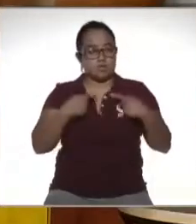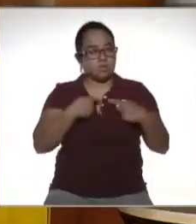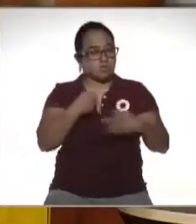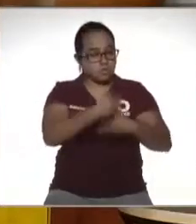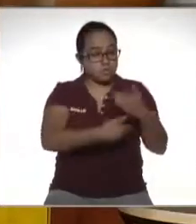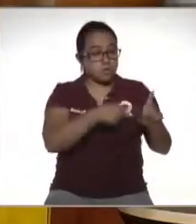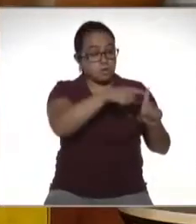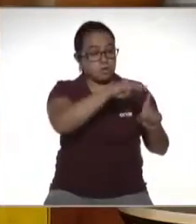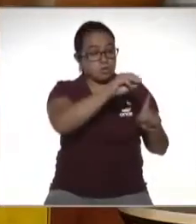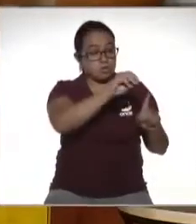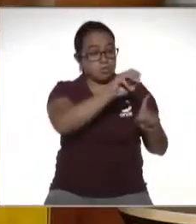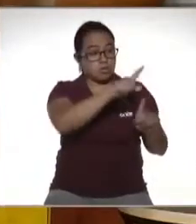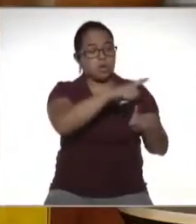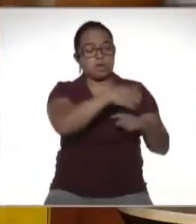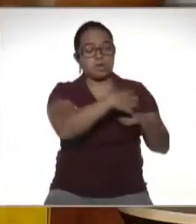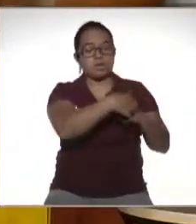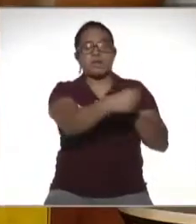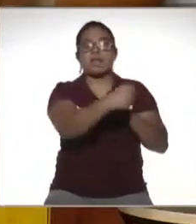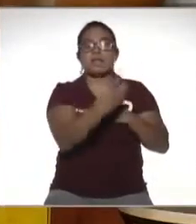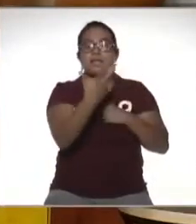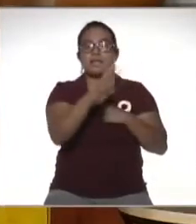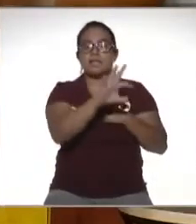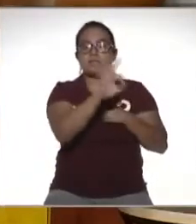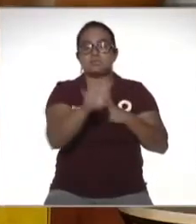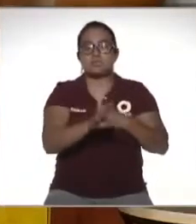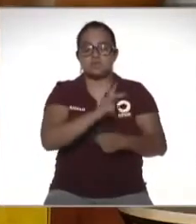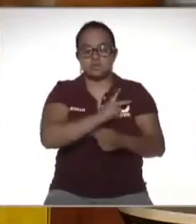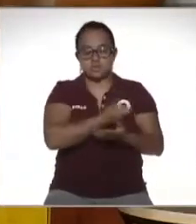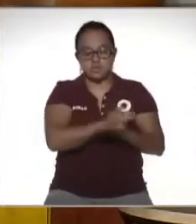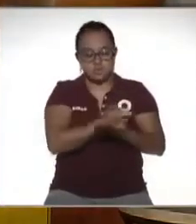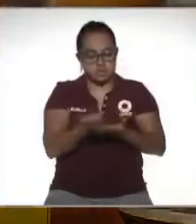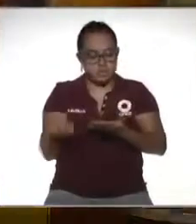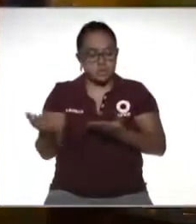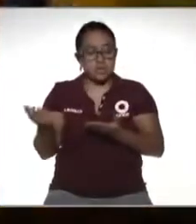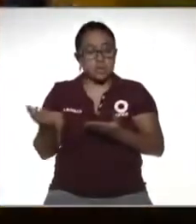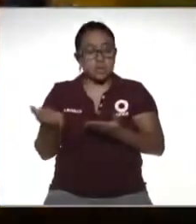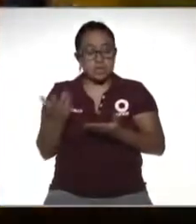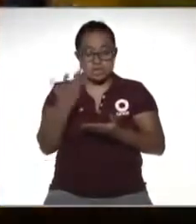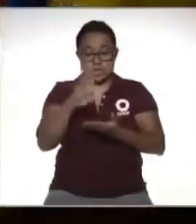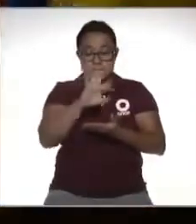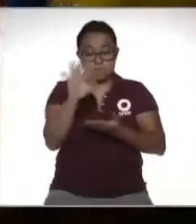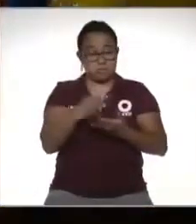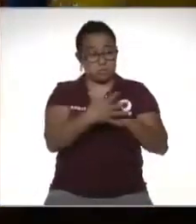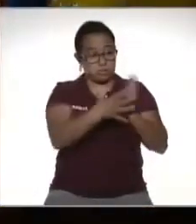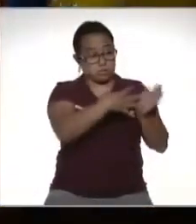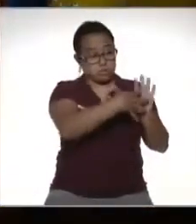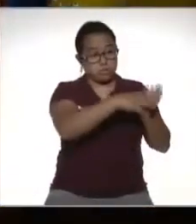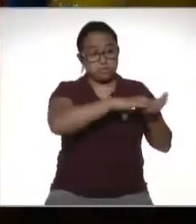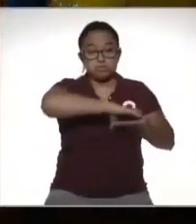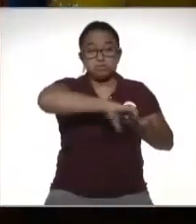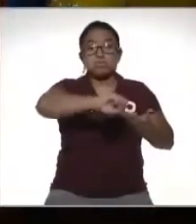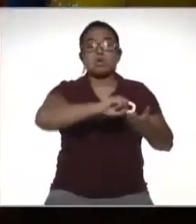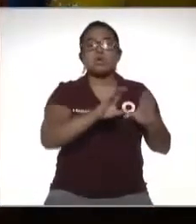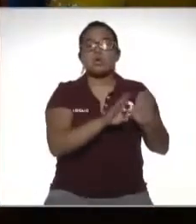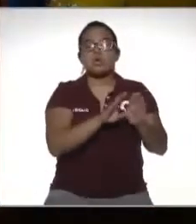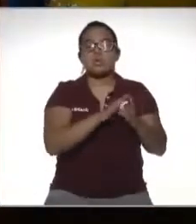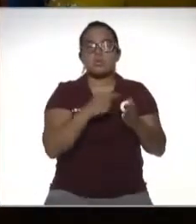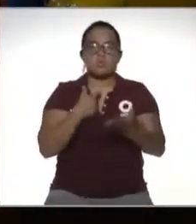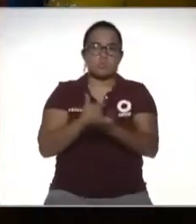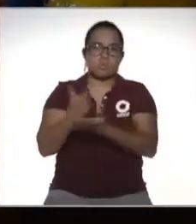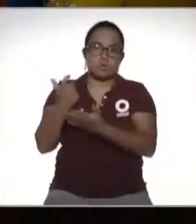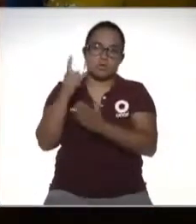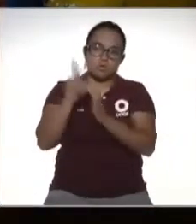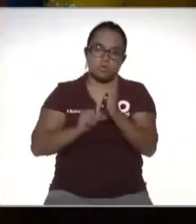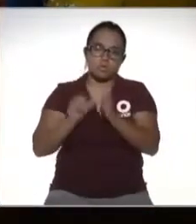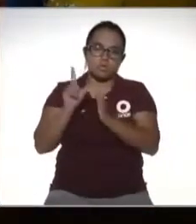la persona moral me retiene un 10% de mis ingresos ese 10% de mis ingresos que me retiene lo puedo acreditar contra el pago que tengo que